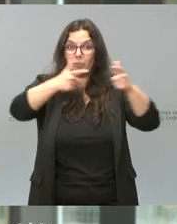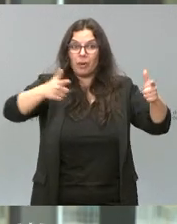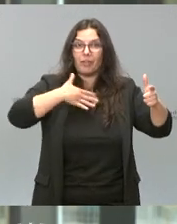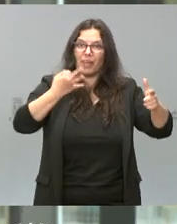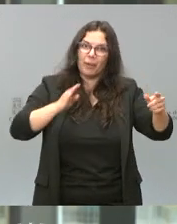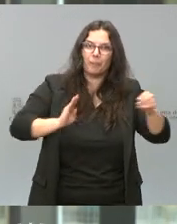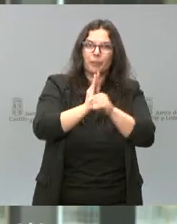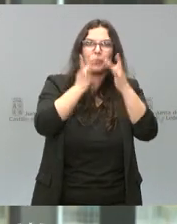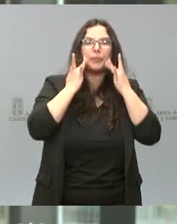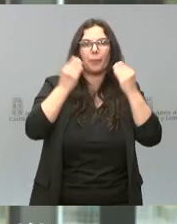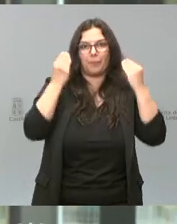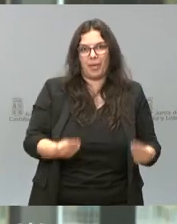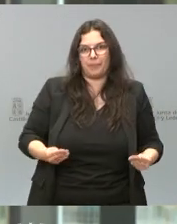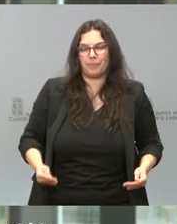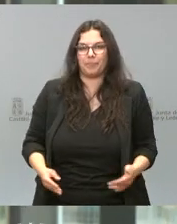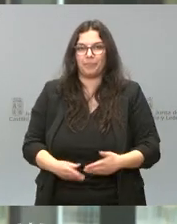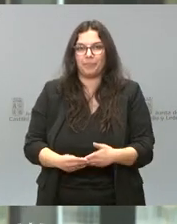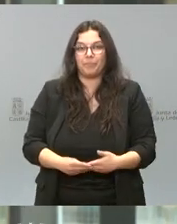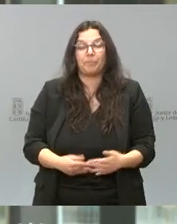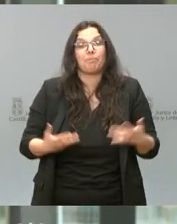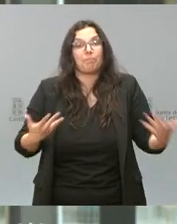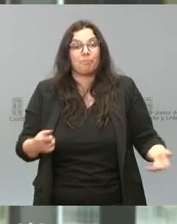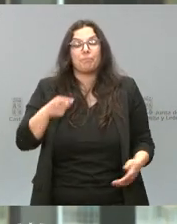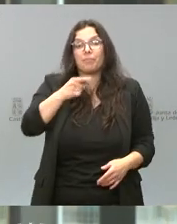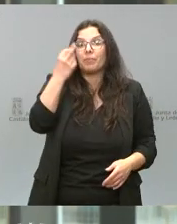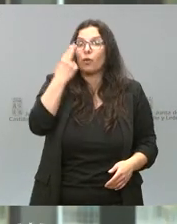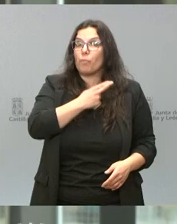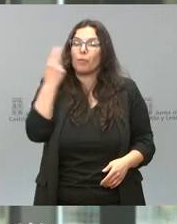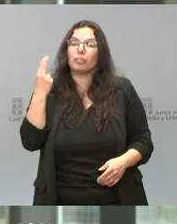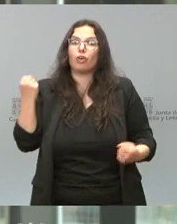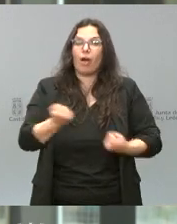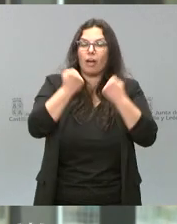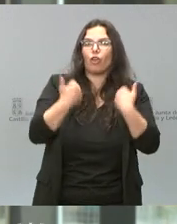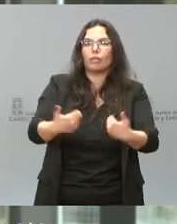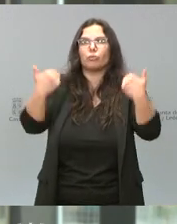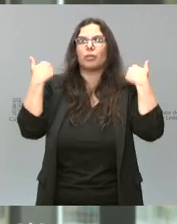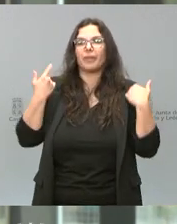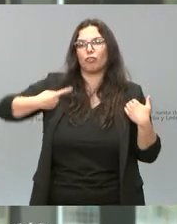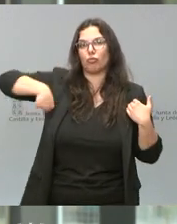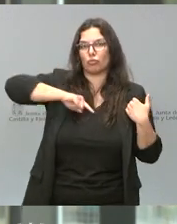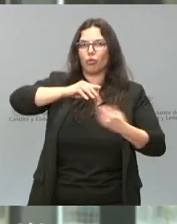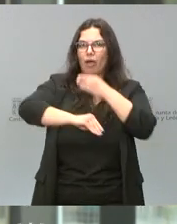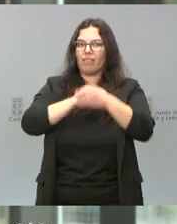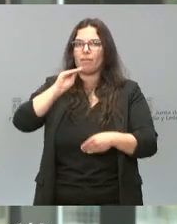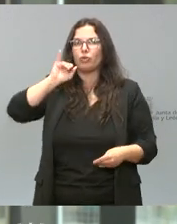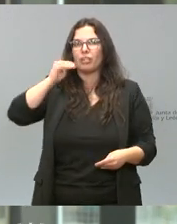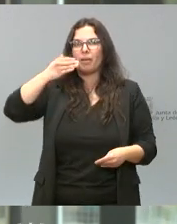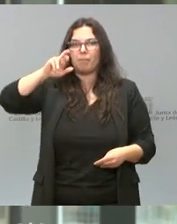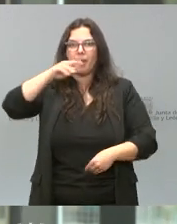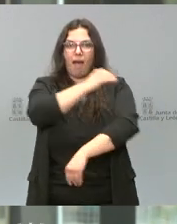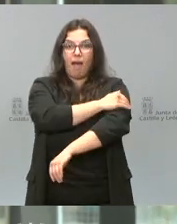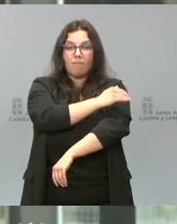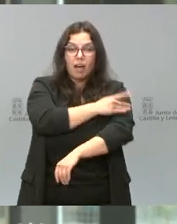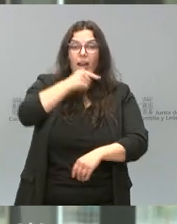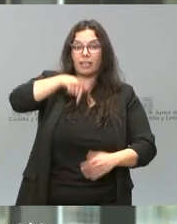y saneadas. Así es donde entra el compromiso de acción y responsabilidad por parte de Iberaval, que vuelvo a decir, en Castilla y